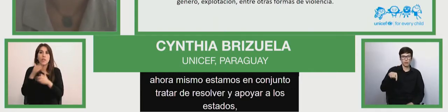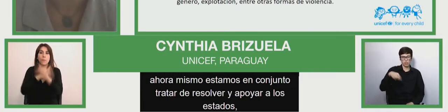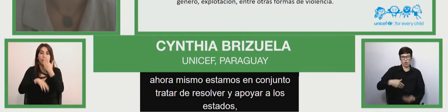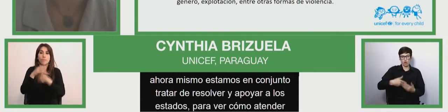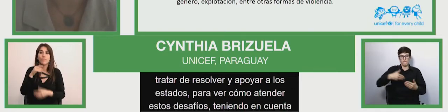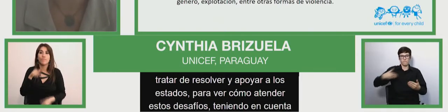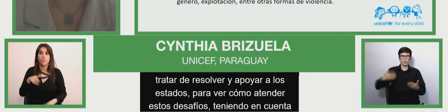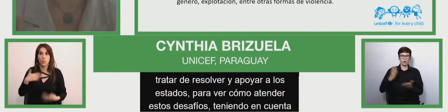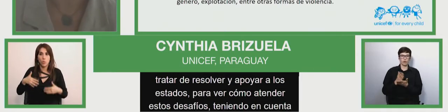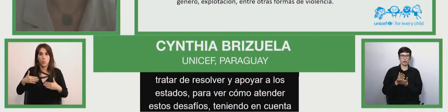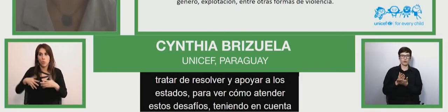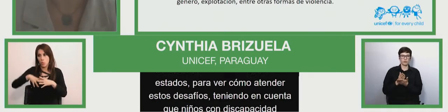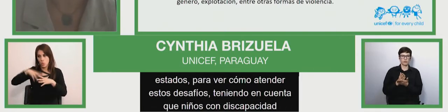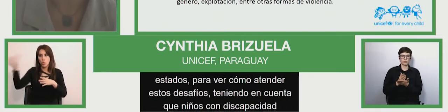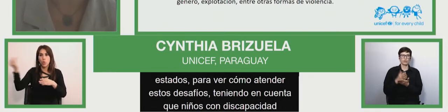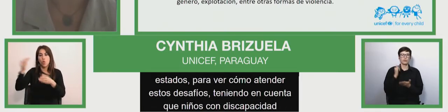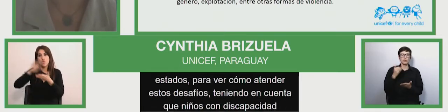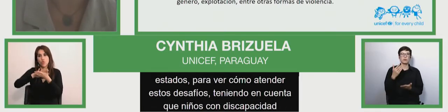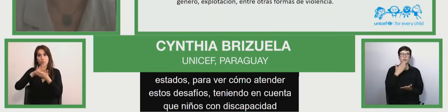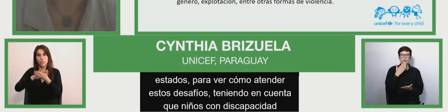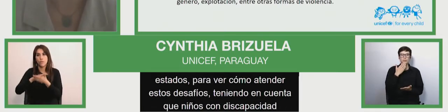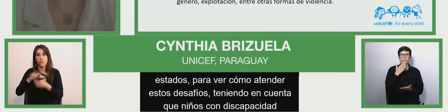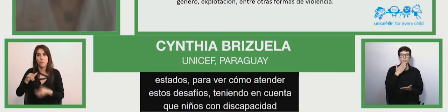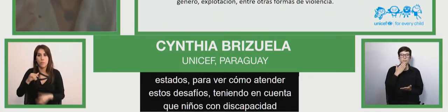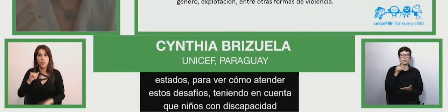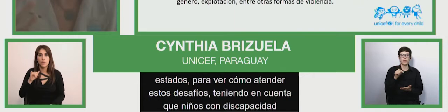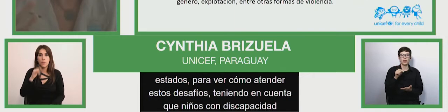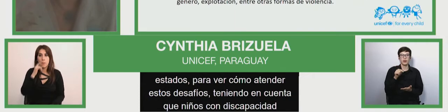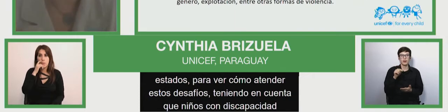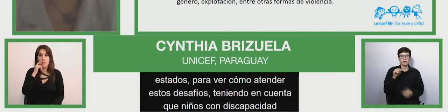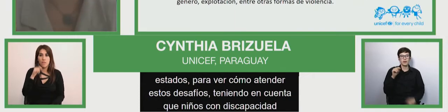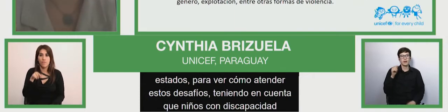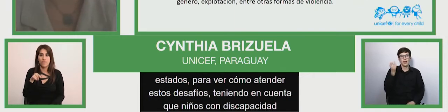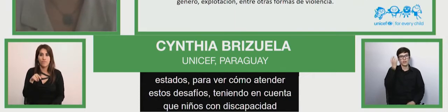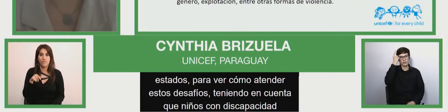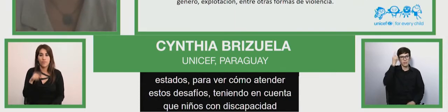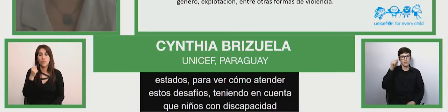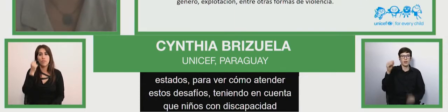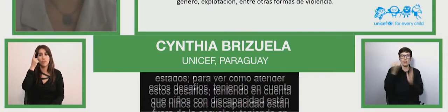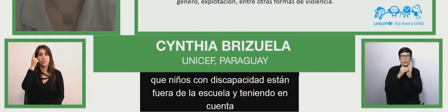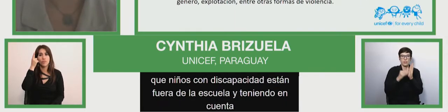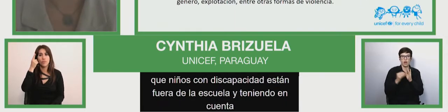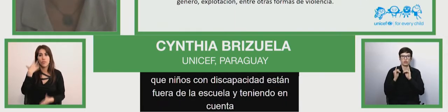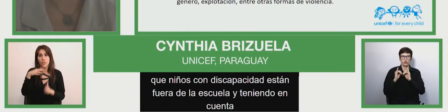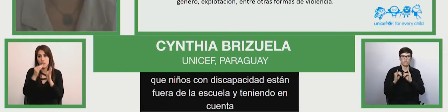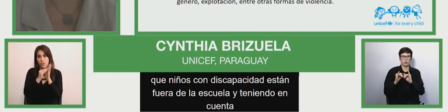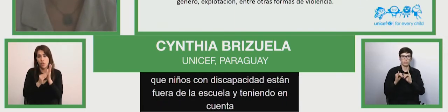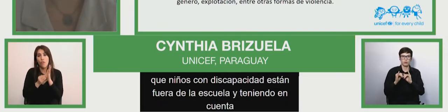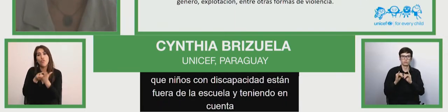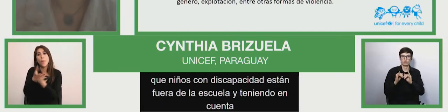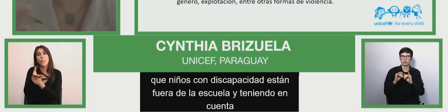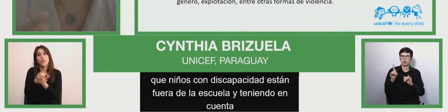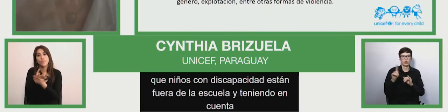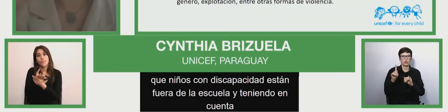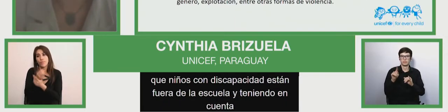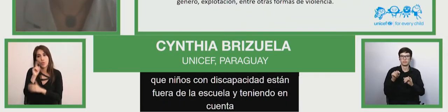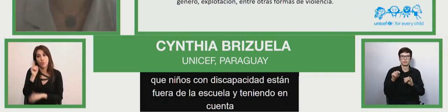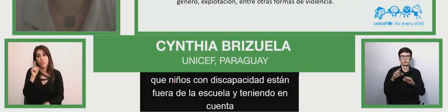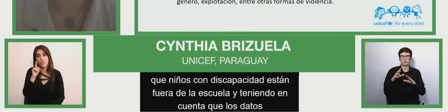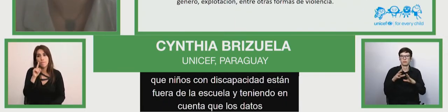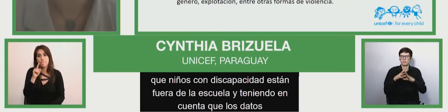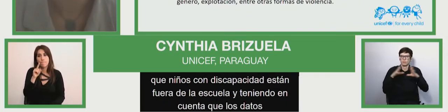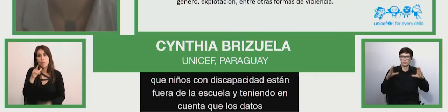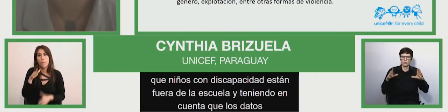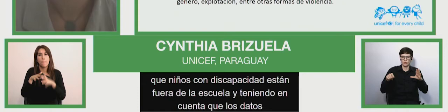escuela. Y teniendo en cuenta también que los datos no son muy, muy, no reúnen las